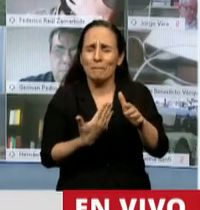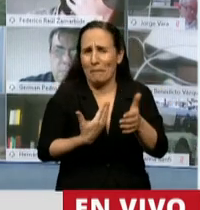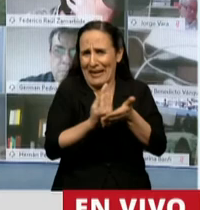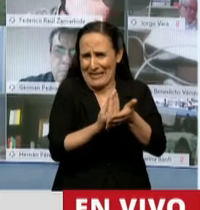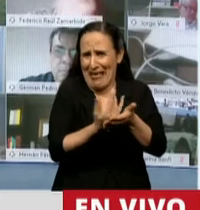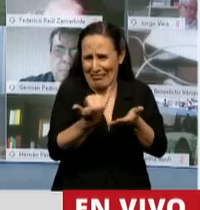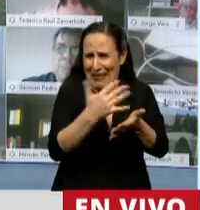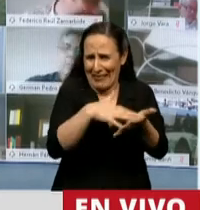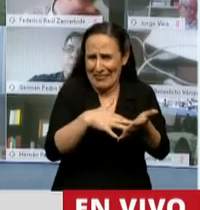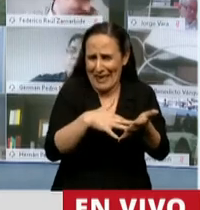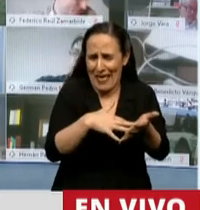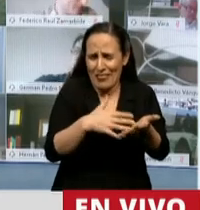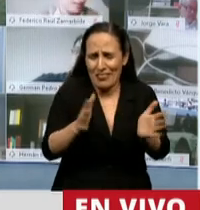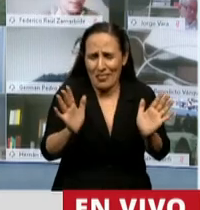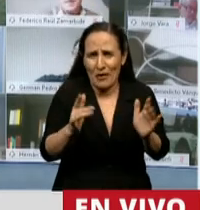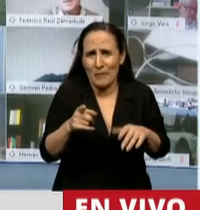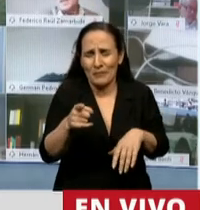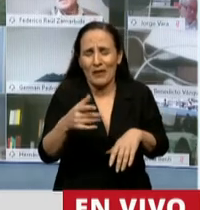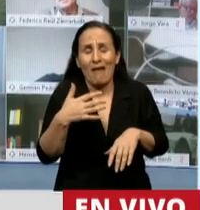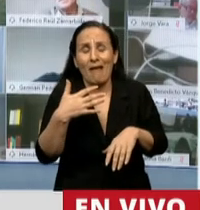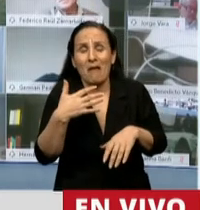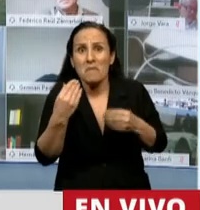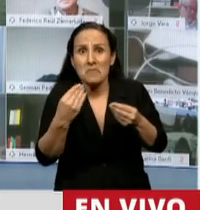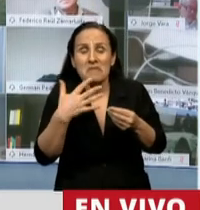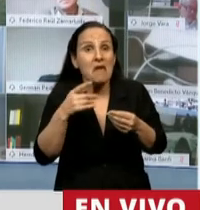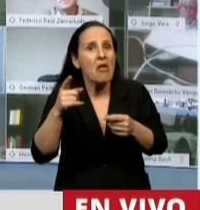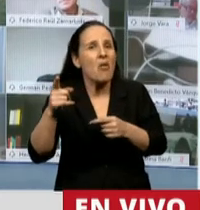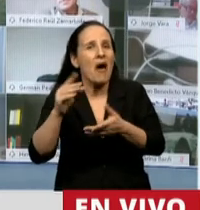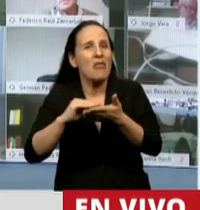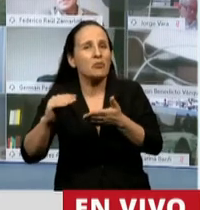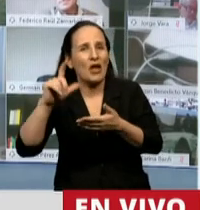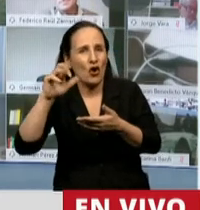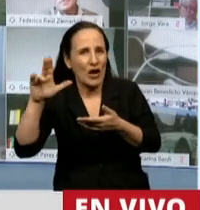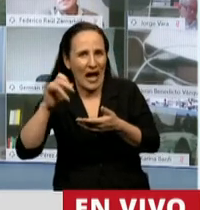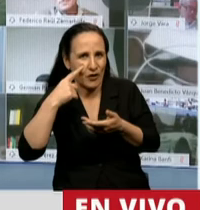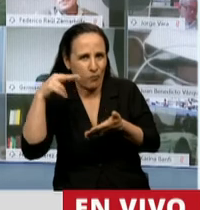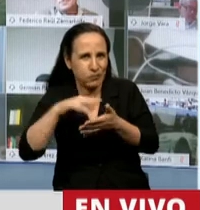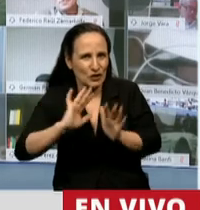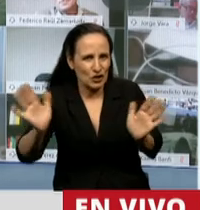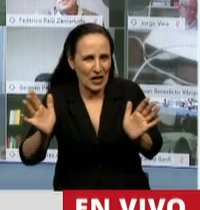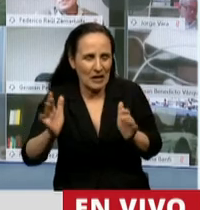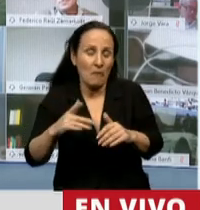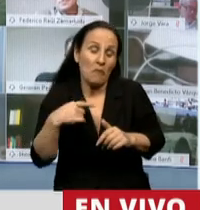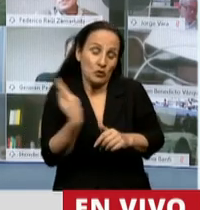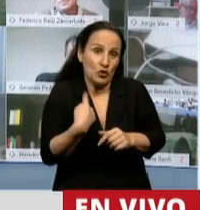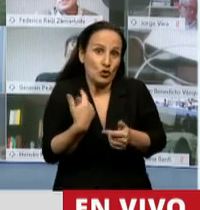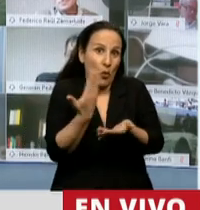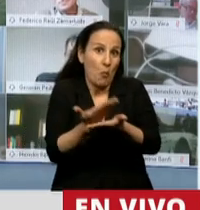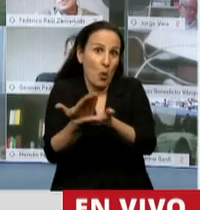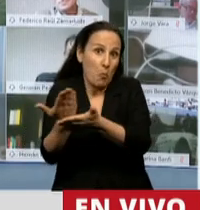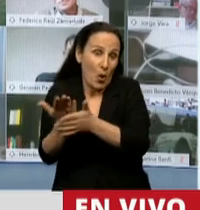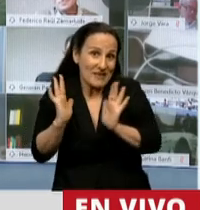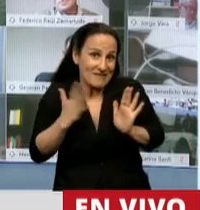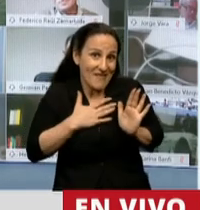le habrá pasado al diputado de carro por lo que bueno son las propuestas que estamos